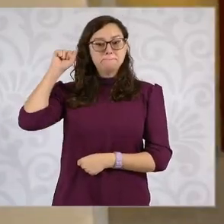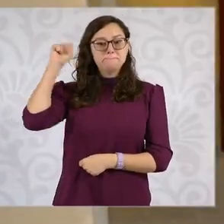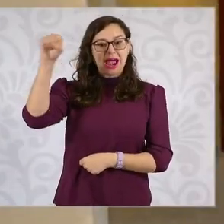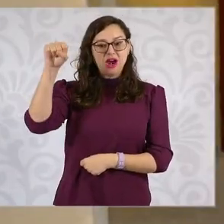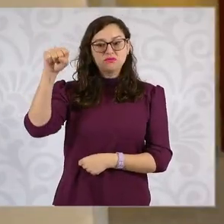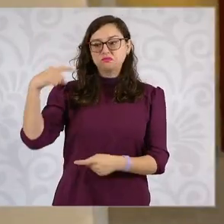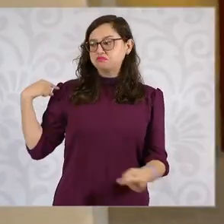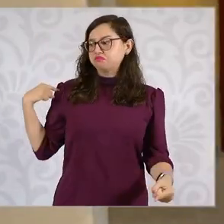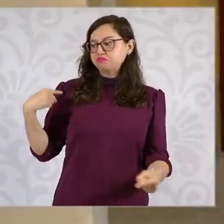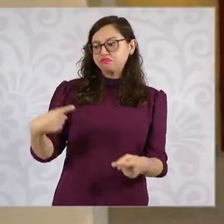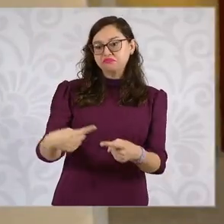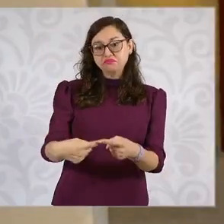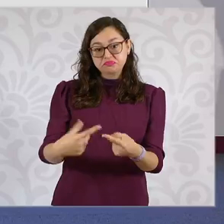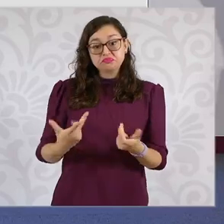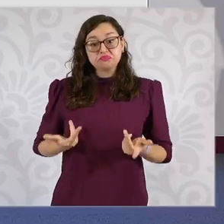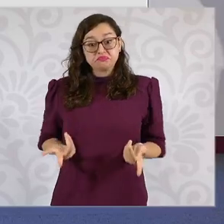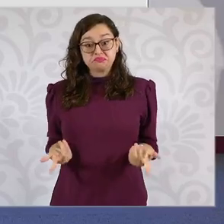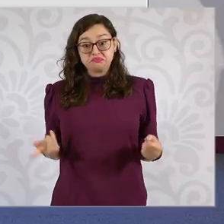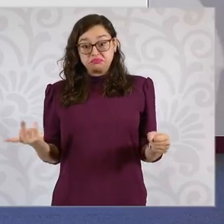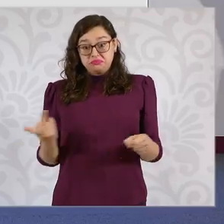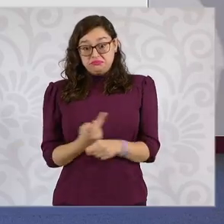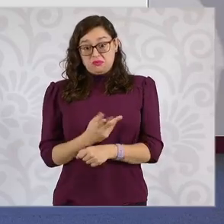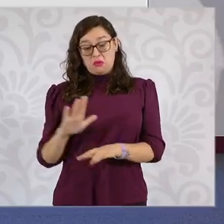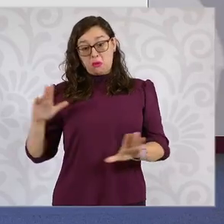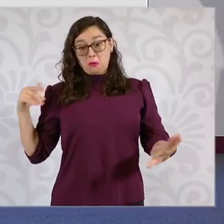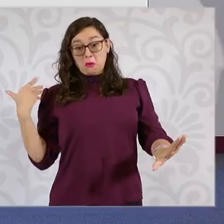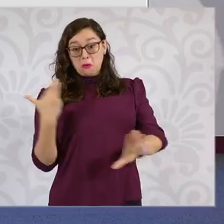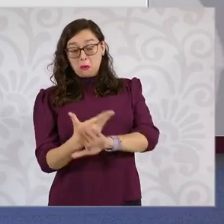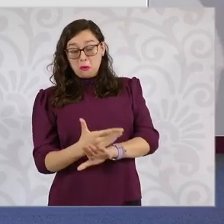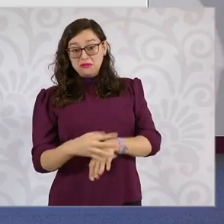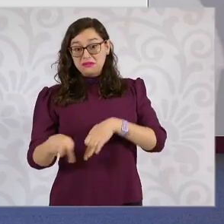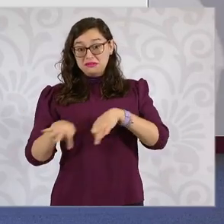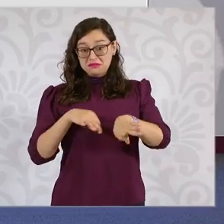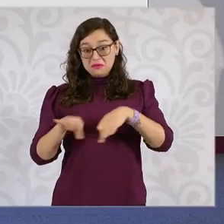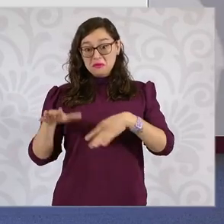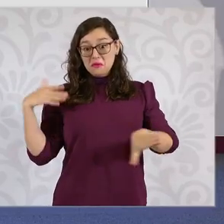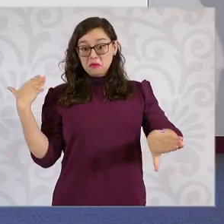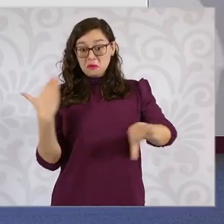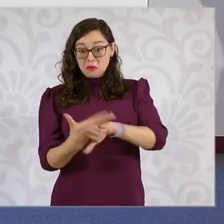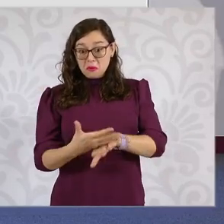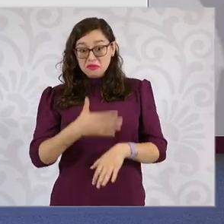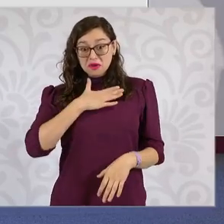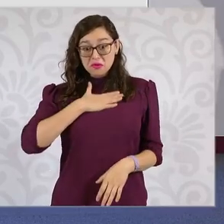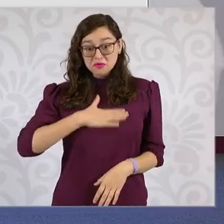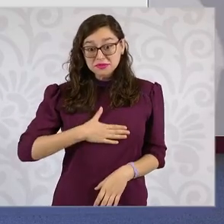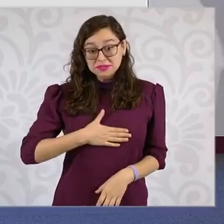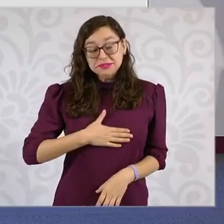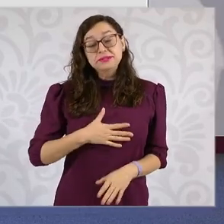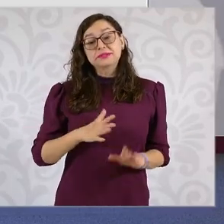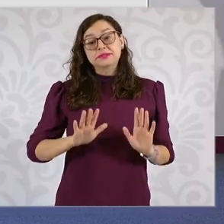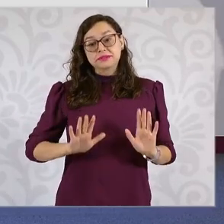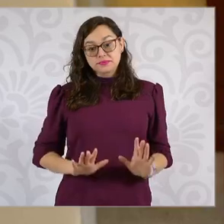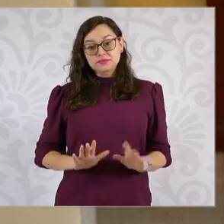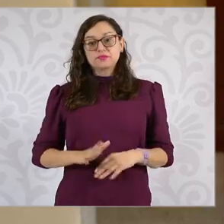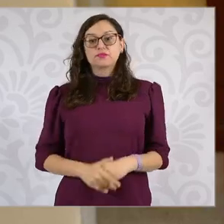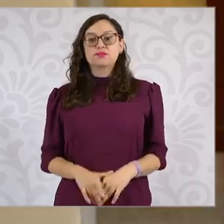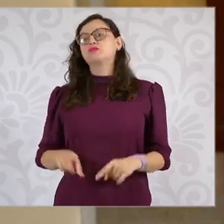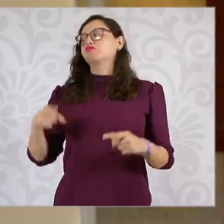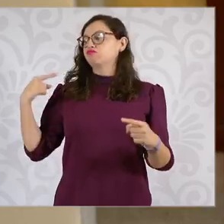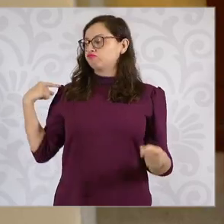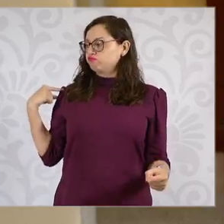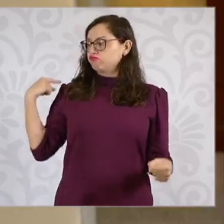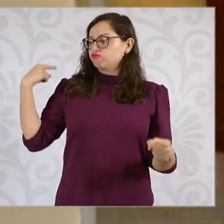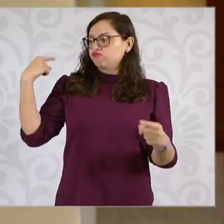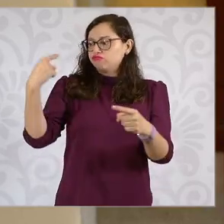términos de la justicia. Ahora, desde entonces a la fecha, aun cuando se